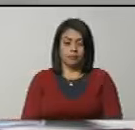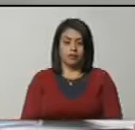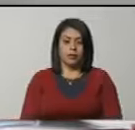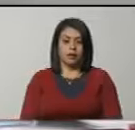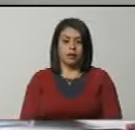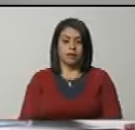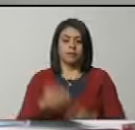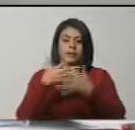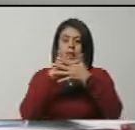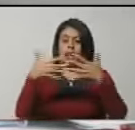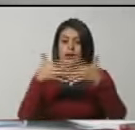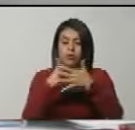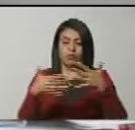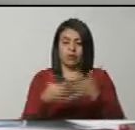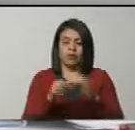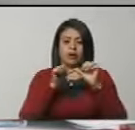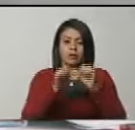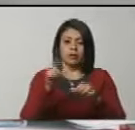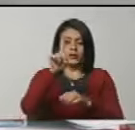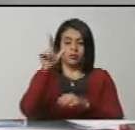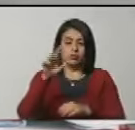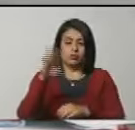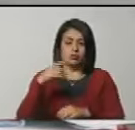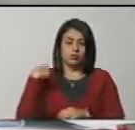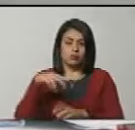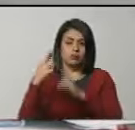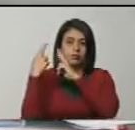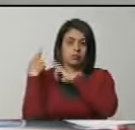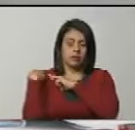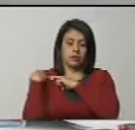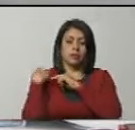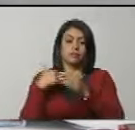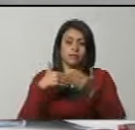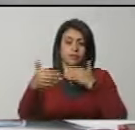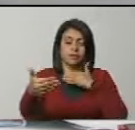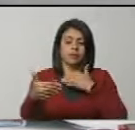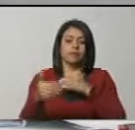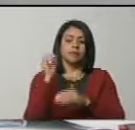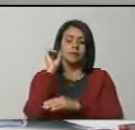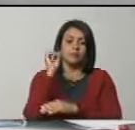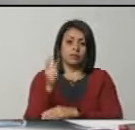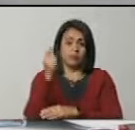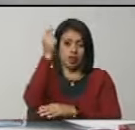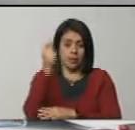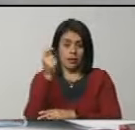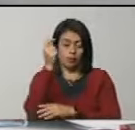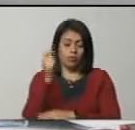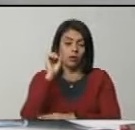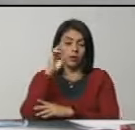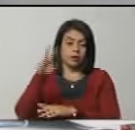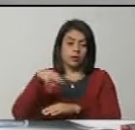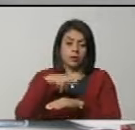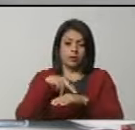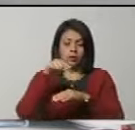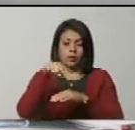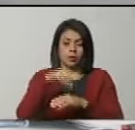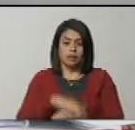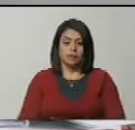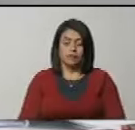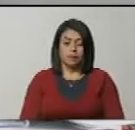La redacción quedaría así. El Estado Guayán Ezequiel va a tener una representación proporcional parlamentaria en la Asamblea Nacional,